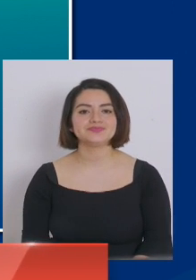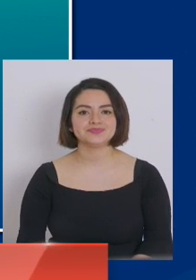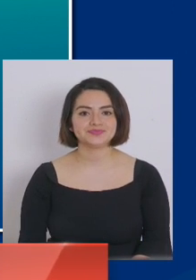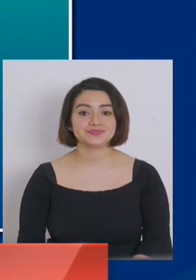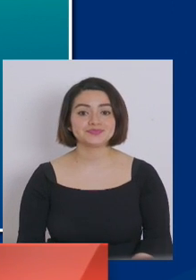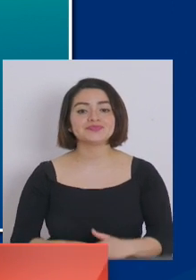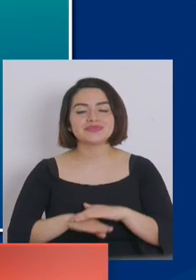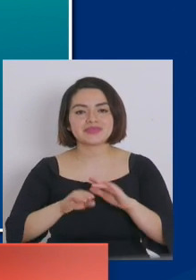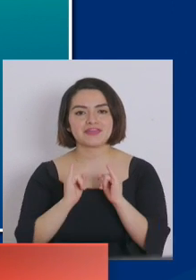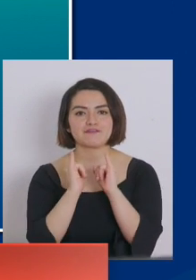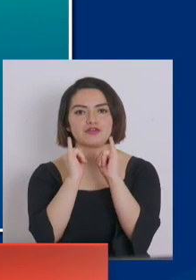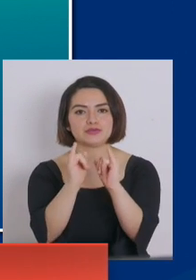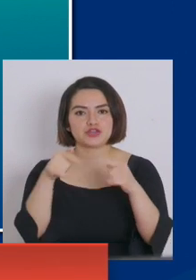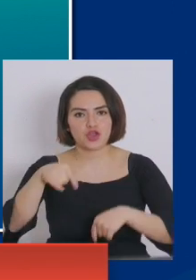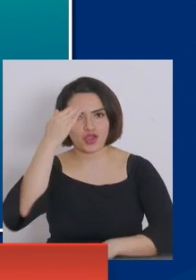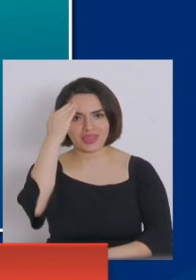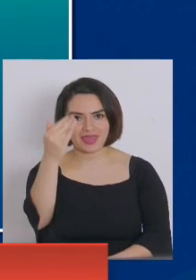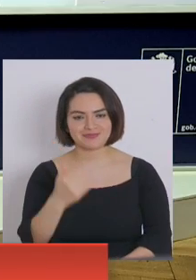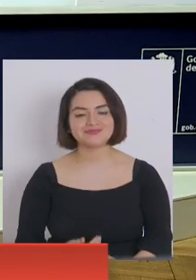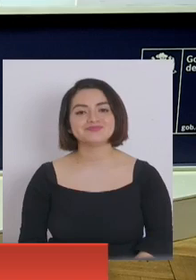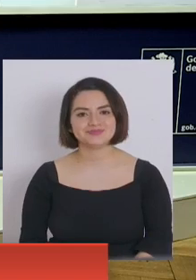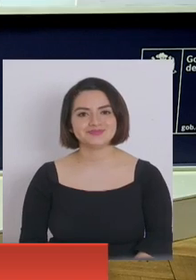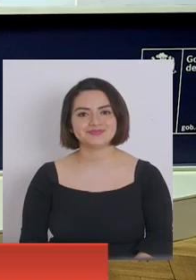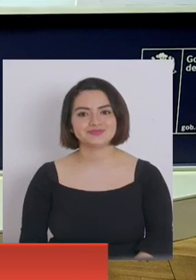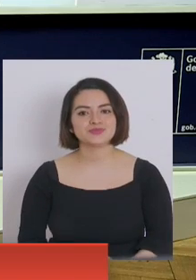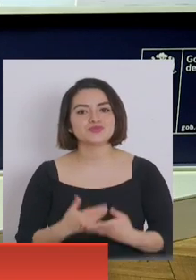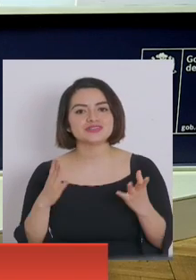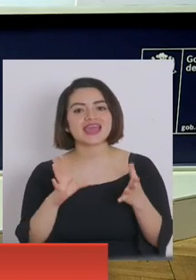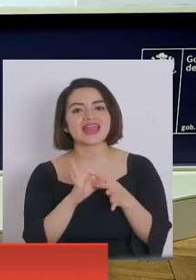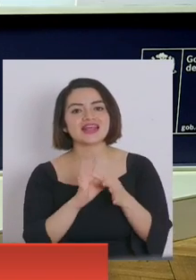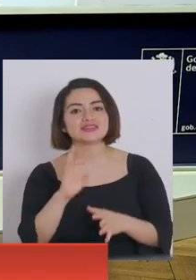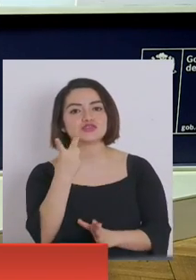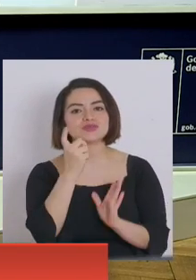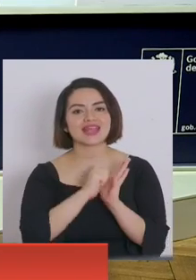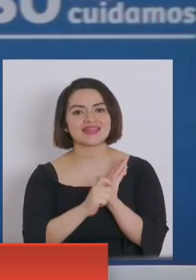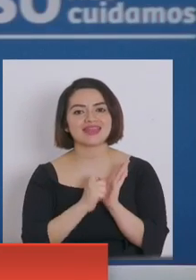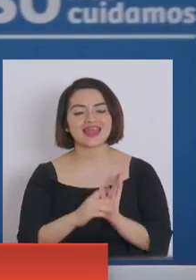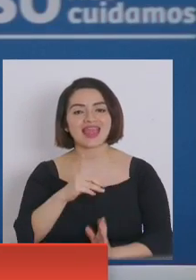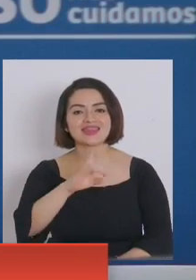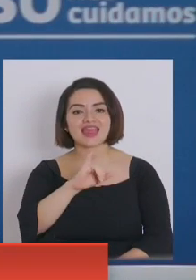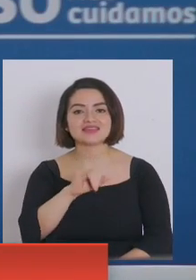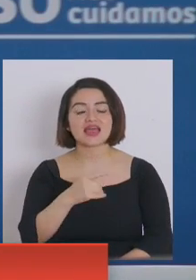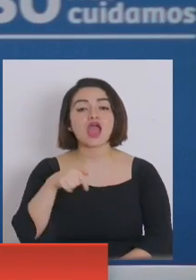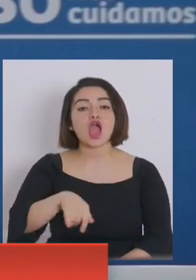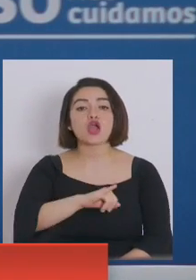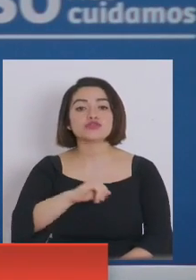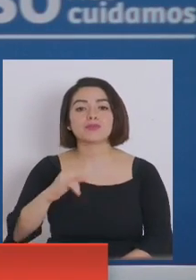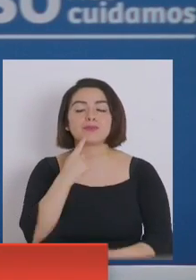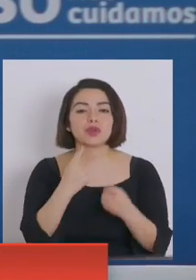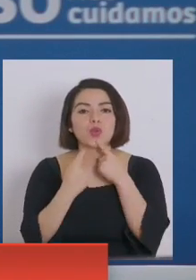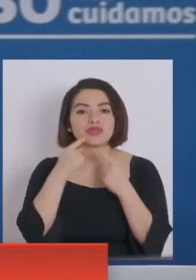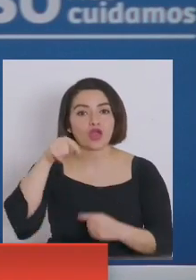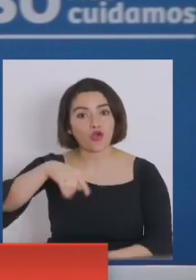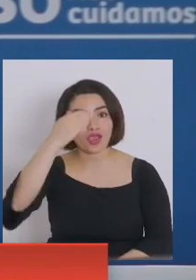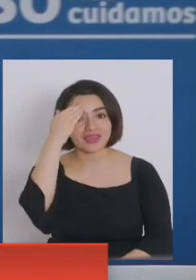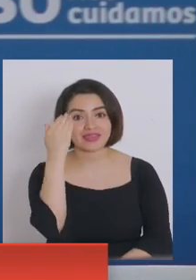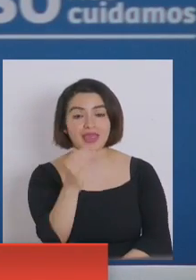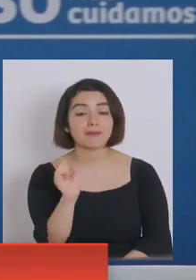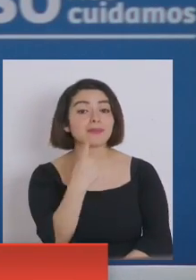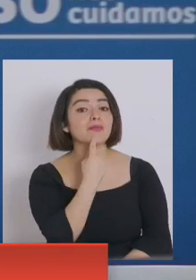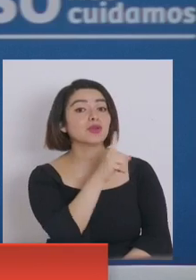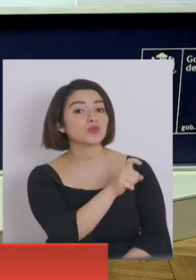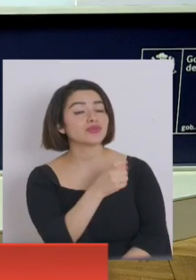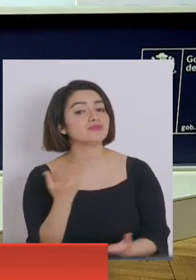Eso sería el informe de hoy día. Muchas gracias, subsecretaria Daza. A continuación, las preguntas del día de hoy, por favor. Primera pregunta.